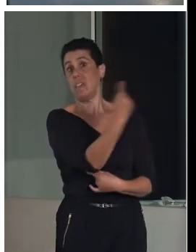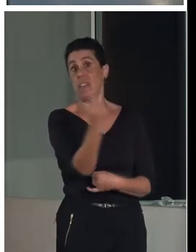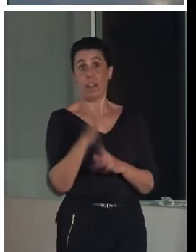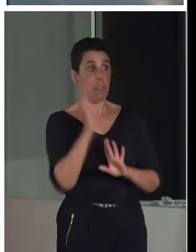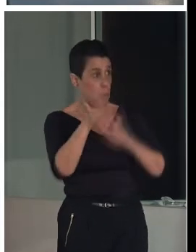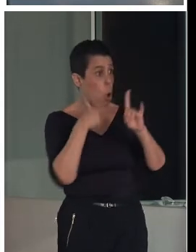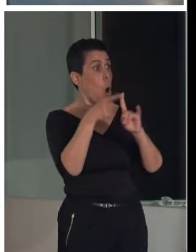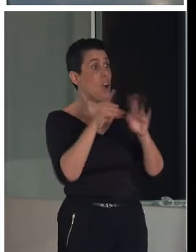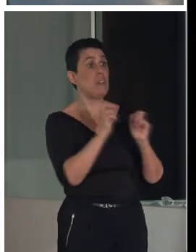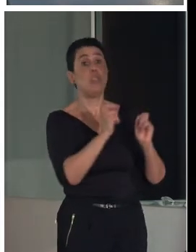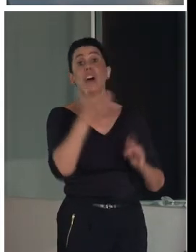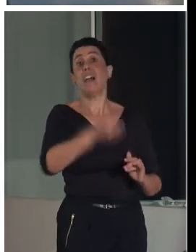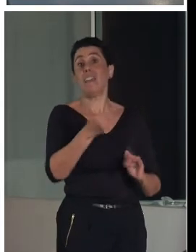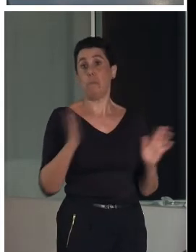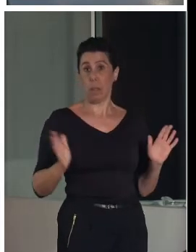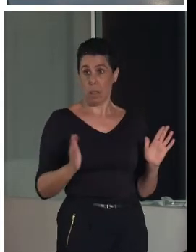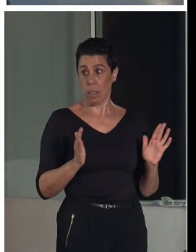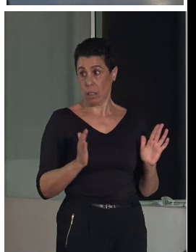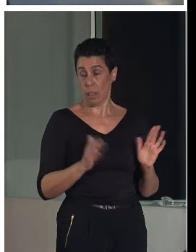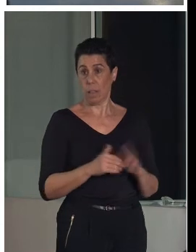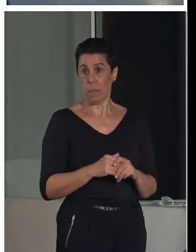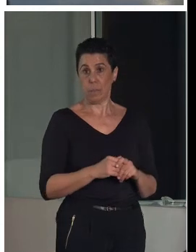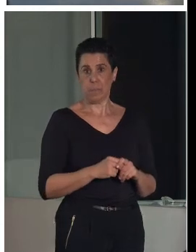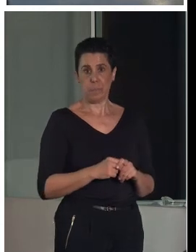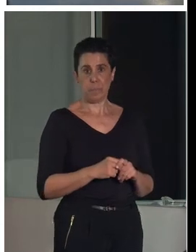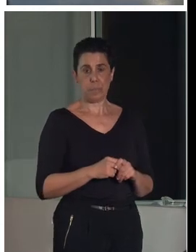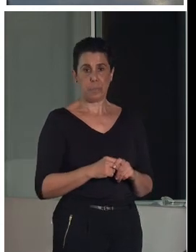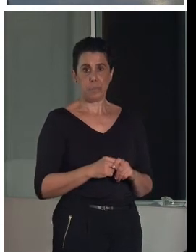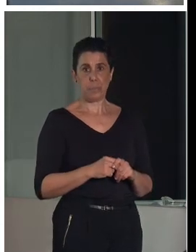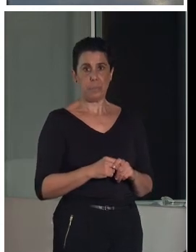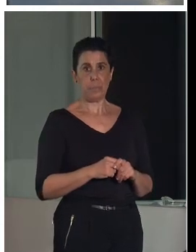nuestro objetivo. Voy a enlazar con la… a ver si sé hacerlo.